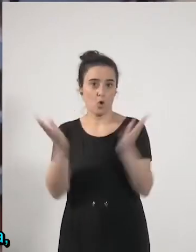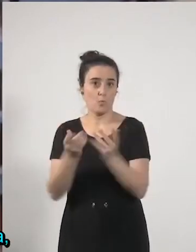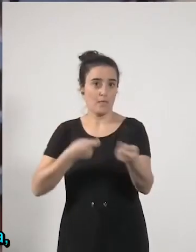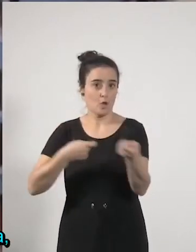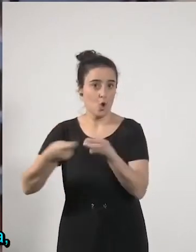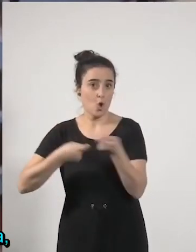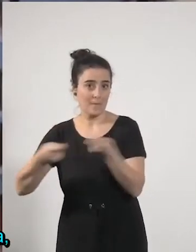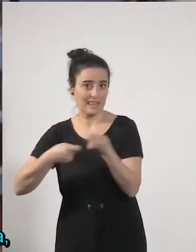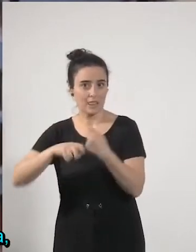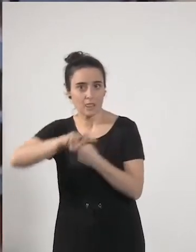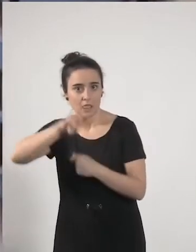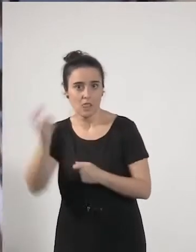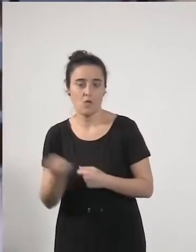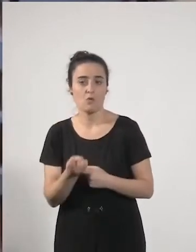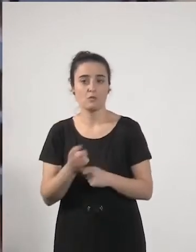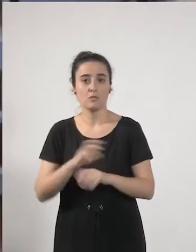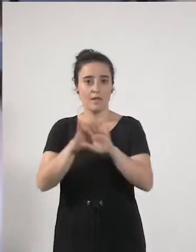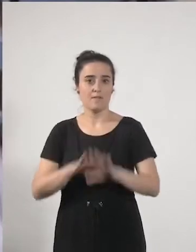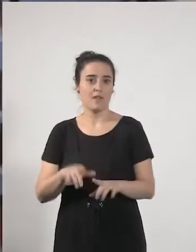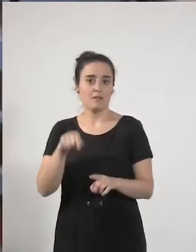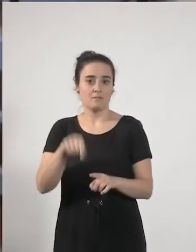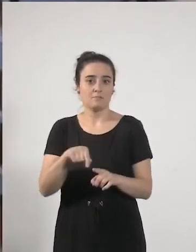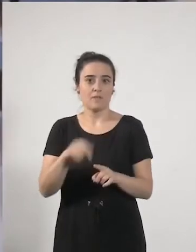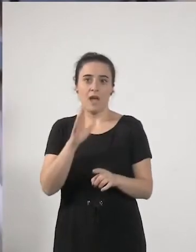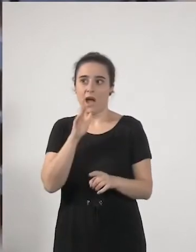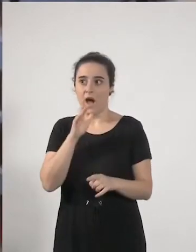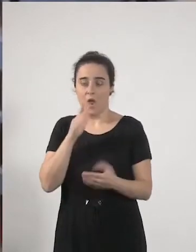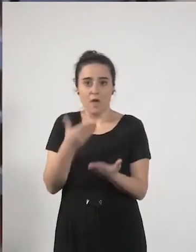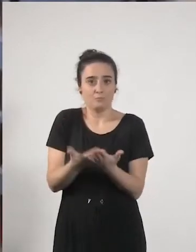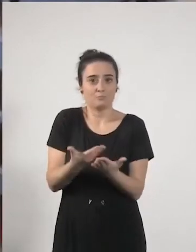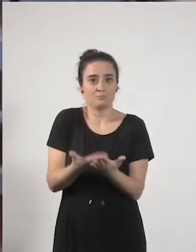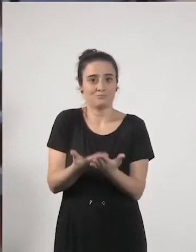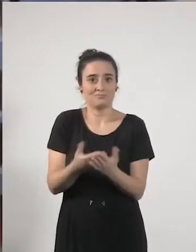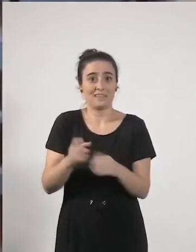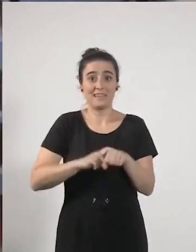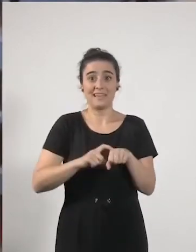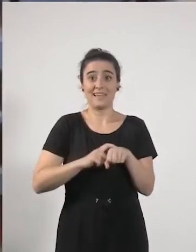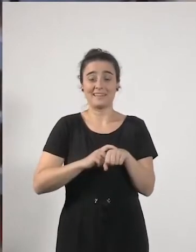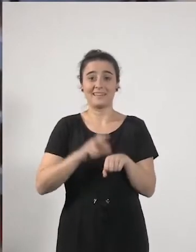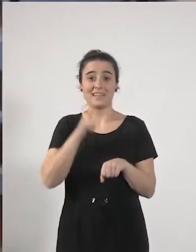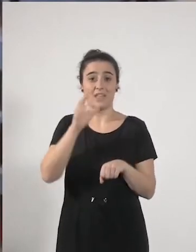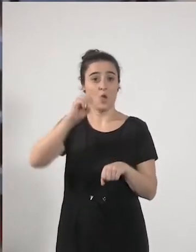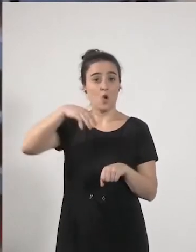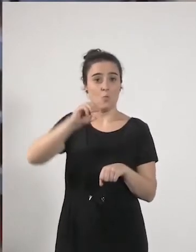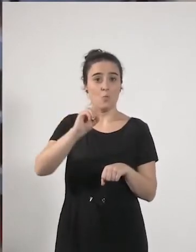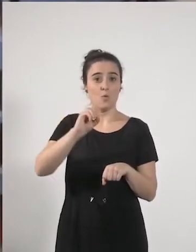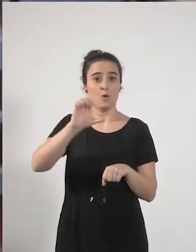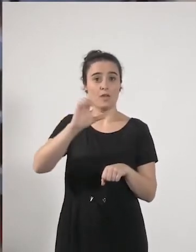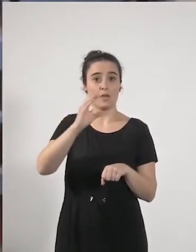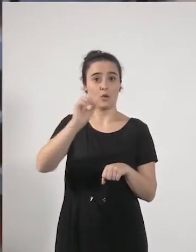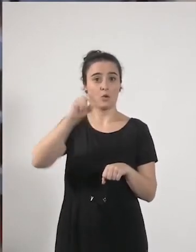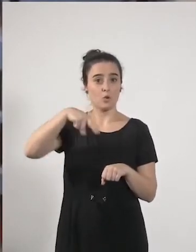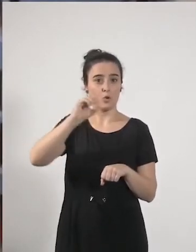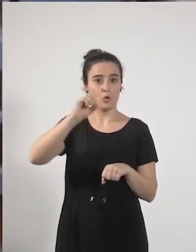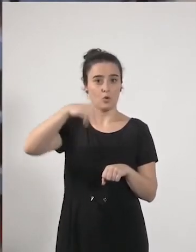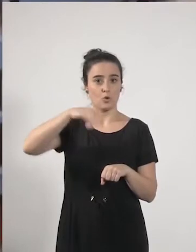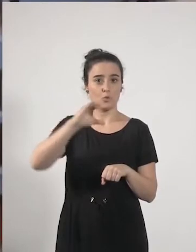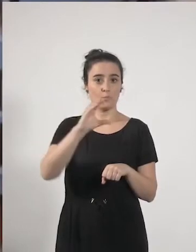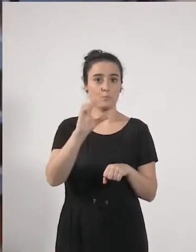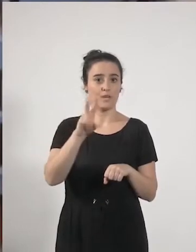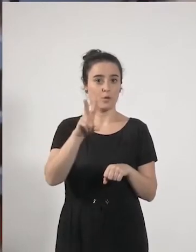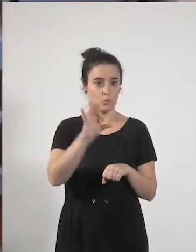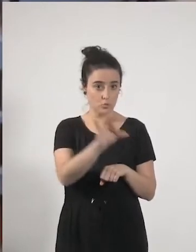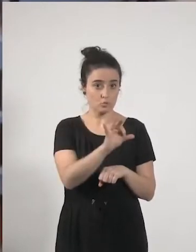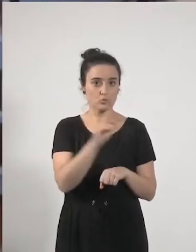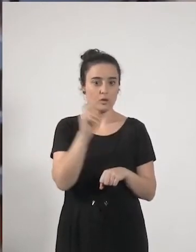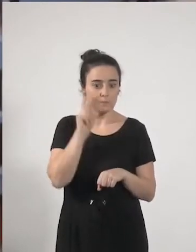bueno, pues ha puesto sobre la mesa frente a estas características del homo economicus, pues ha puesto sobre la mesa o